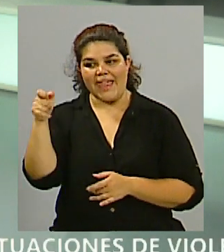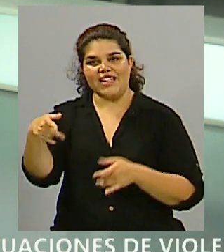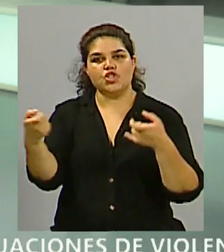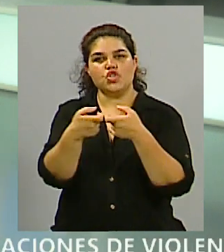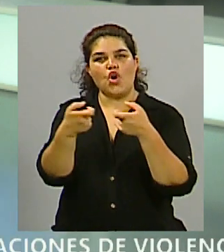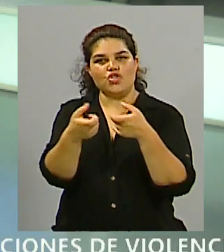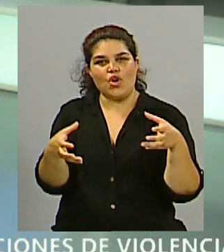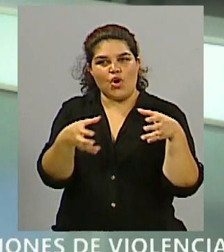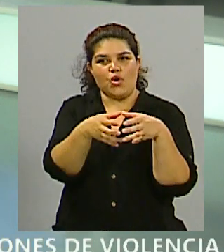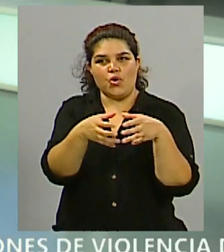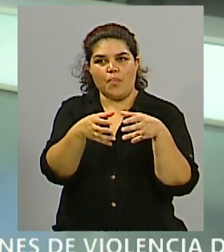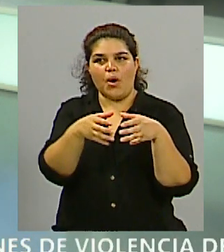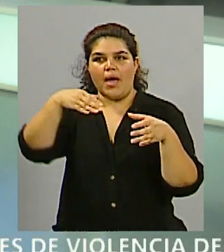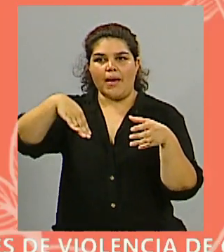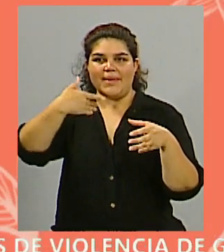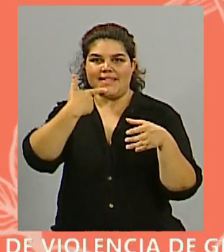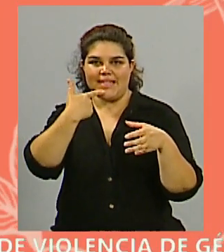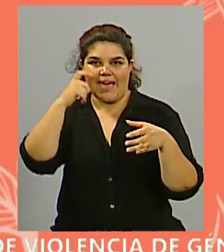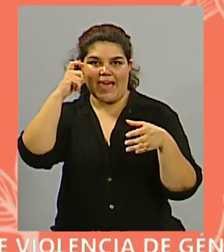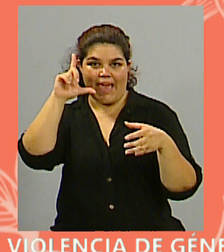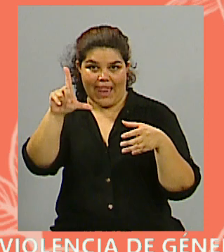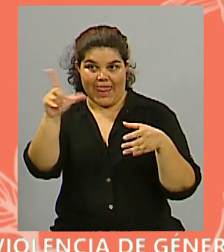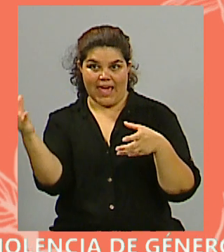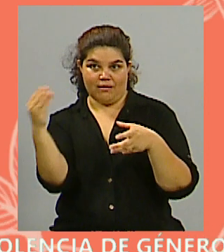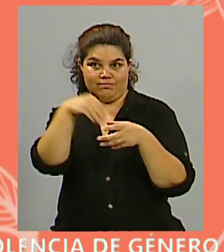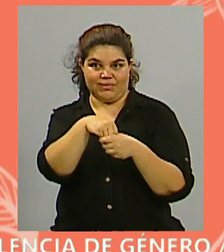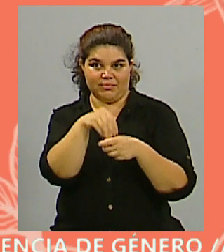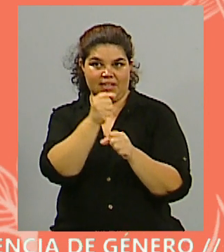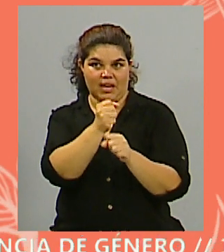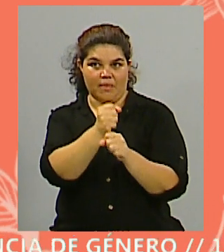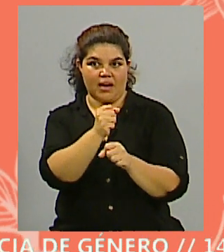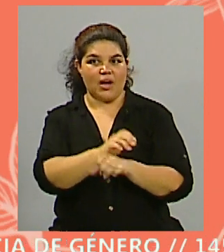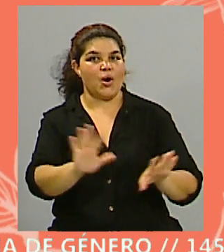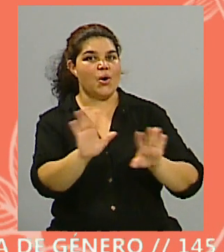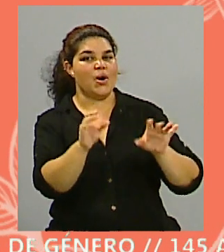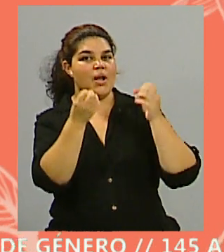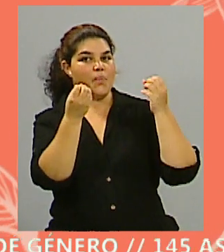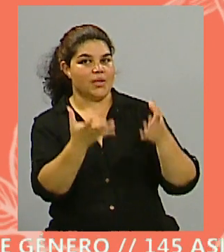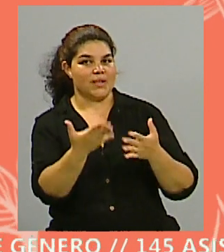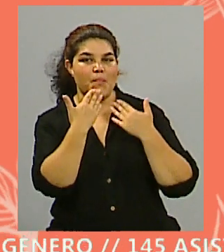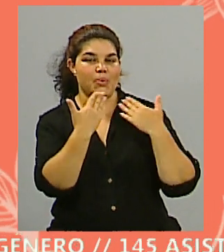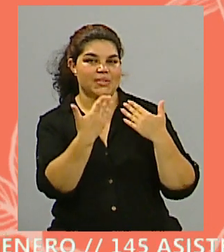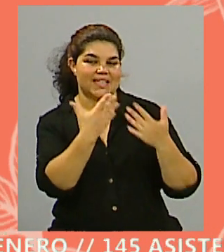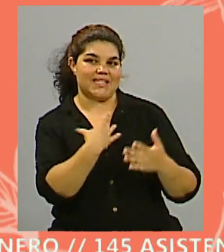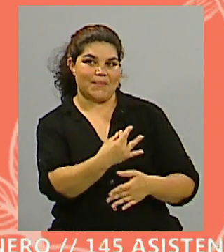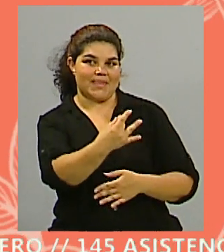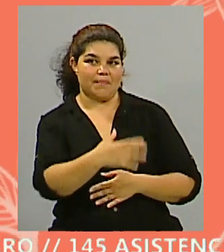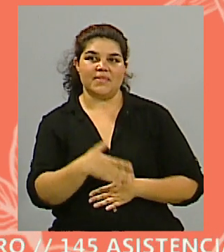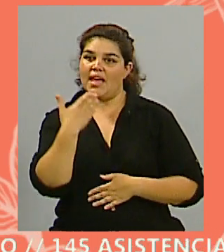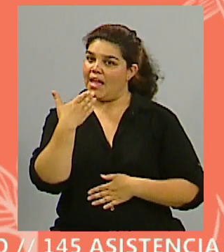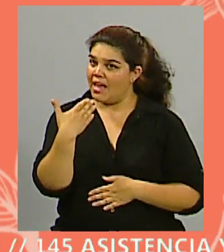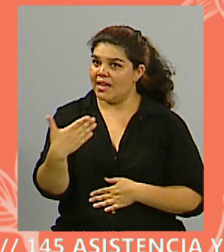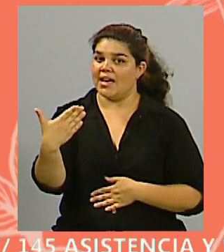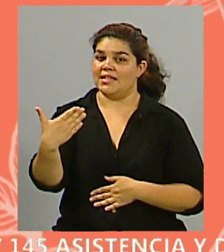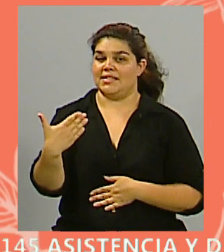Manuel, ¿qué tal? ¿Cómo estás? Bienvenido. ¿Qué tal? ¿Cómo estás? Buenas tardes. ¿Cómo andan? Muchas gracias por invitarme. No, gracias por responder a